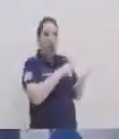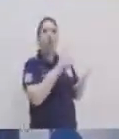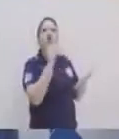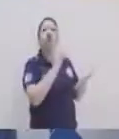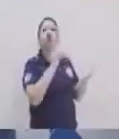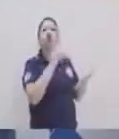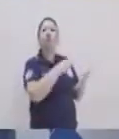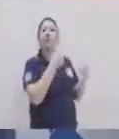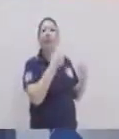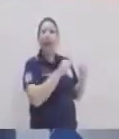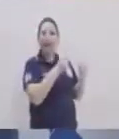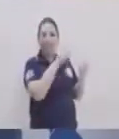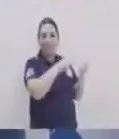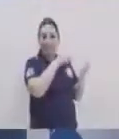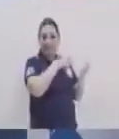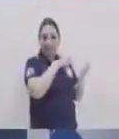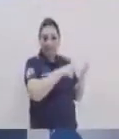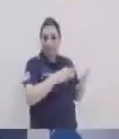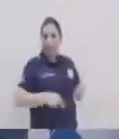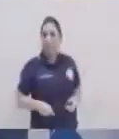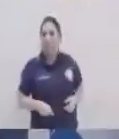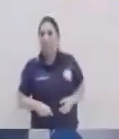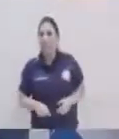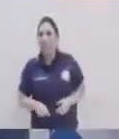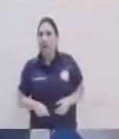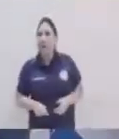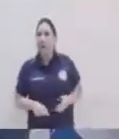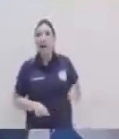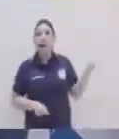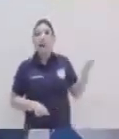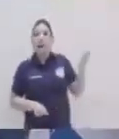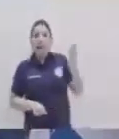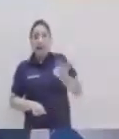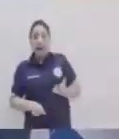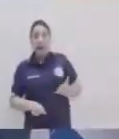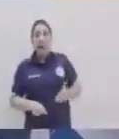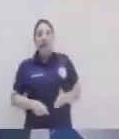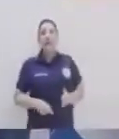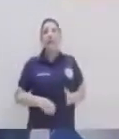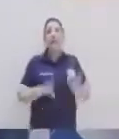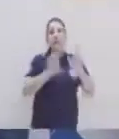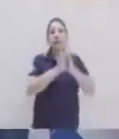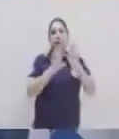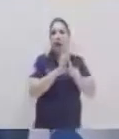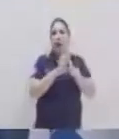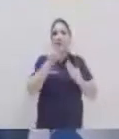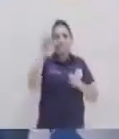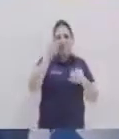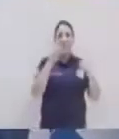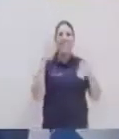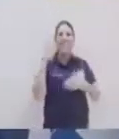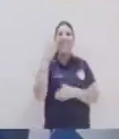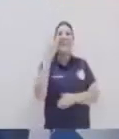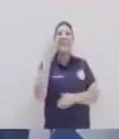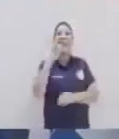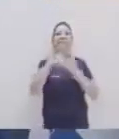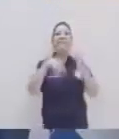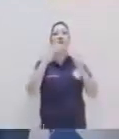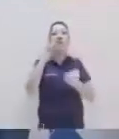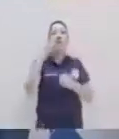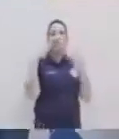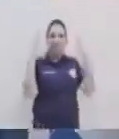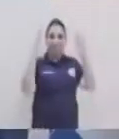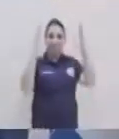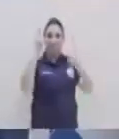determinar en dónde se está realizando dicha acción. Exacto, agarrando de nuevo el ejemplo que habíamos dicho de la desforestación en